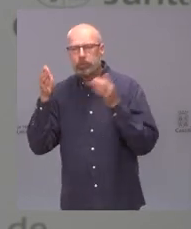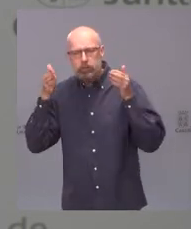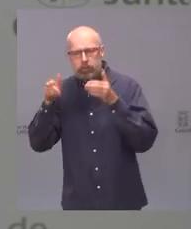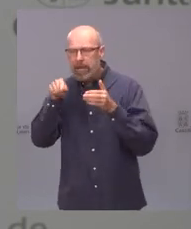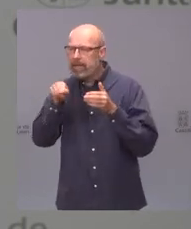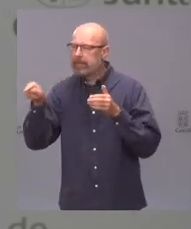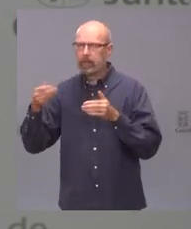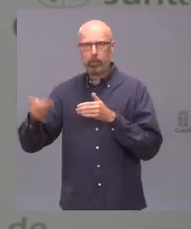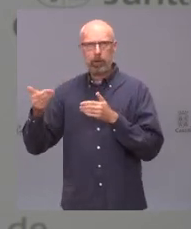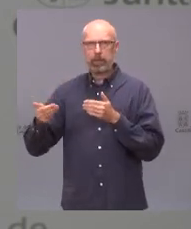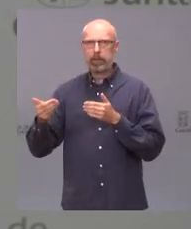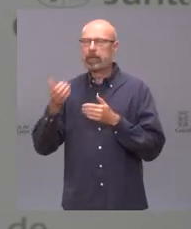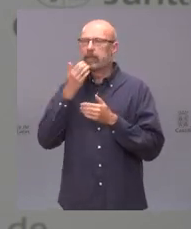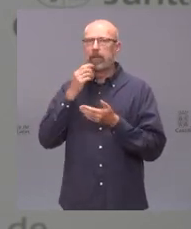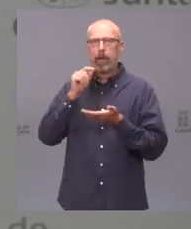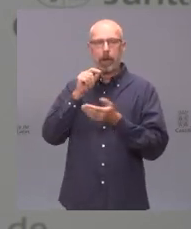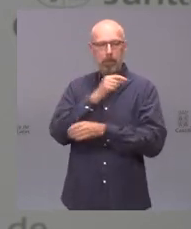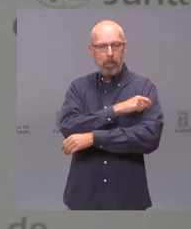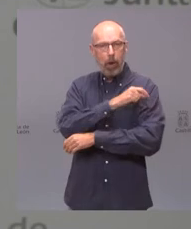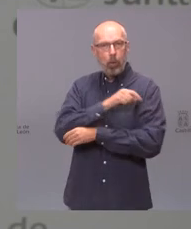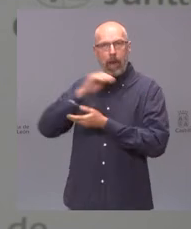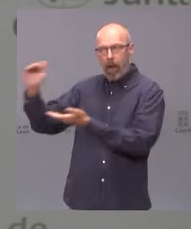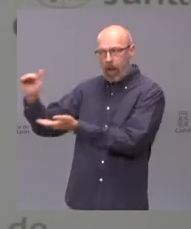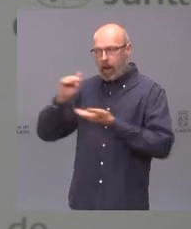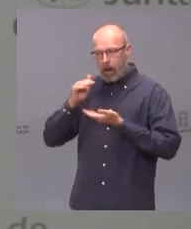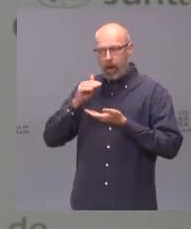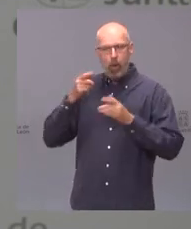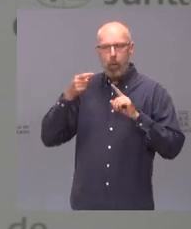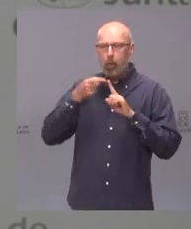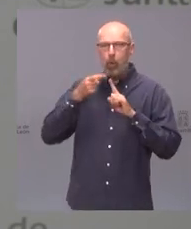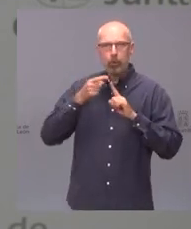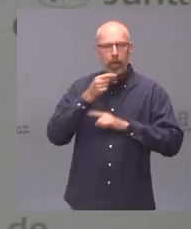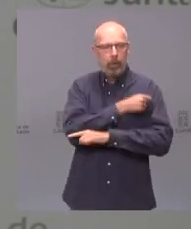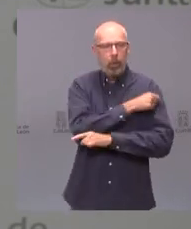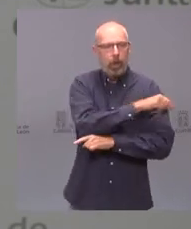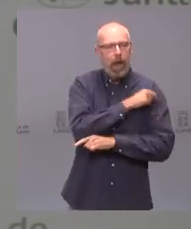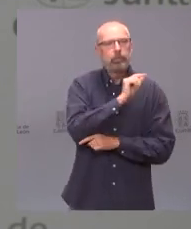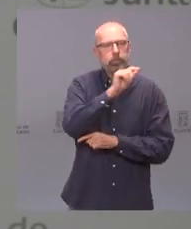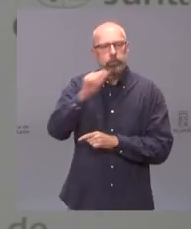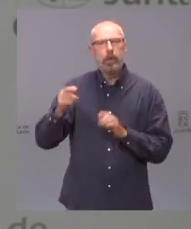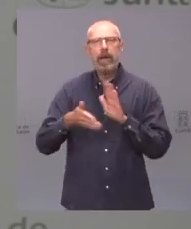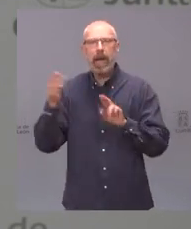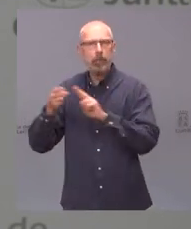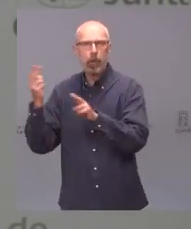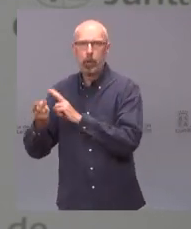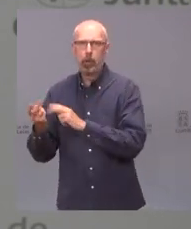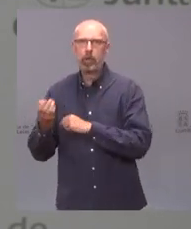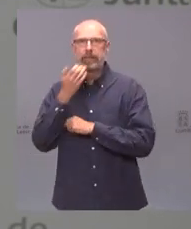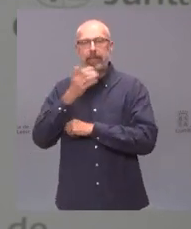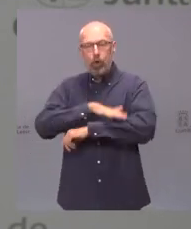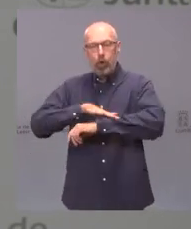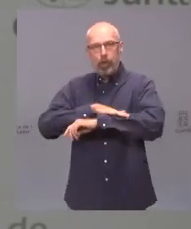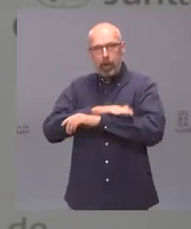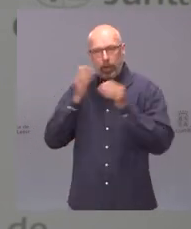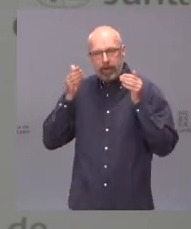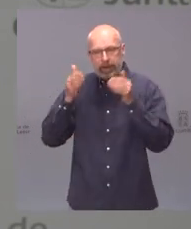utilizar todas las vacunas que van a llegar en esta nueva remesa yo creo que el gobierno de Castilla y León si está centrado en las vacunas si está centrado en la educación si está